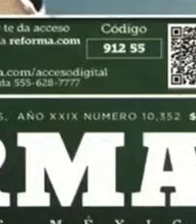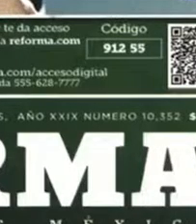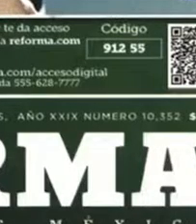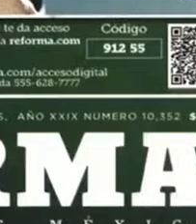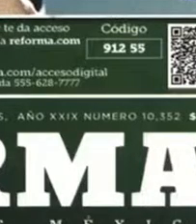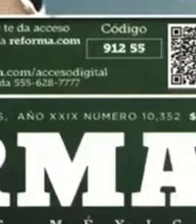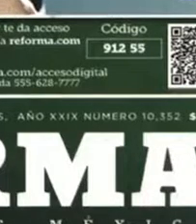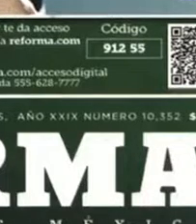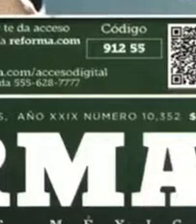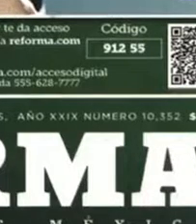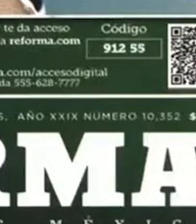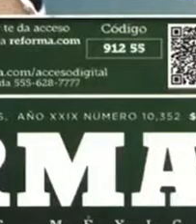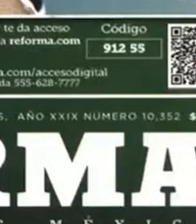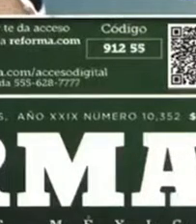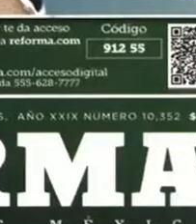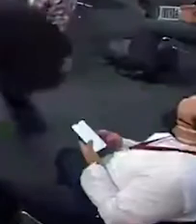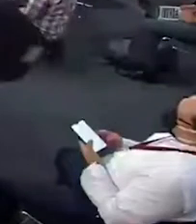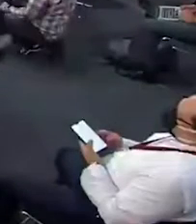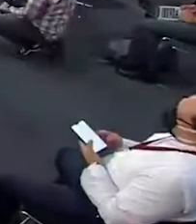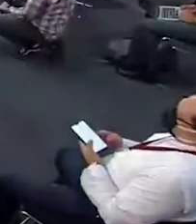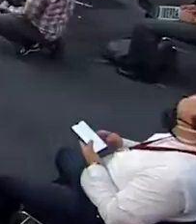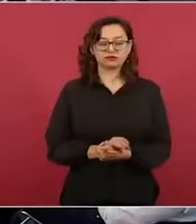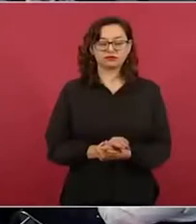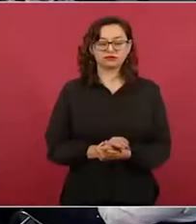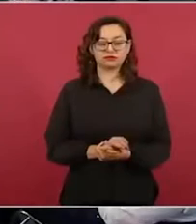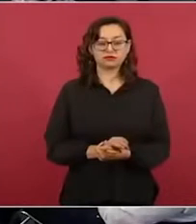la realidad.